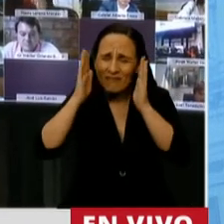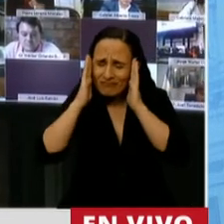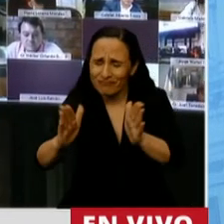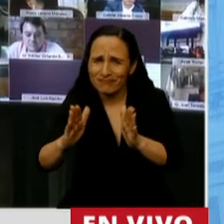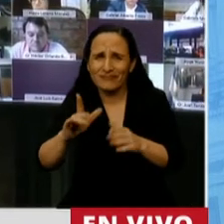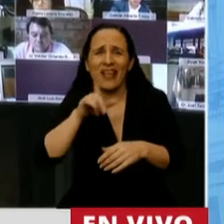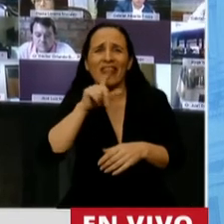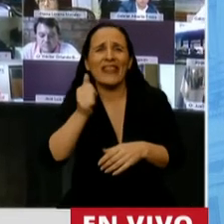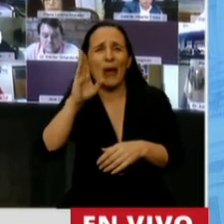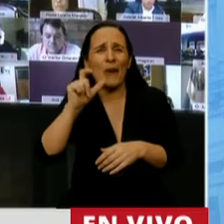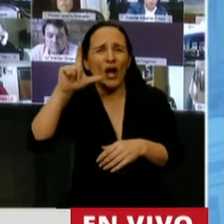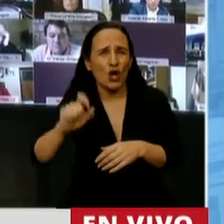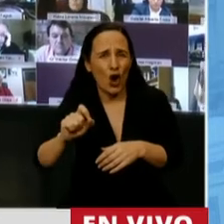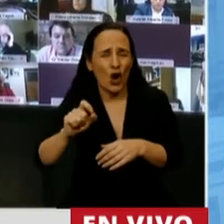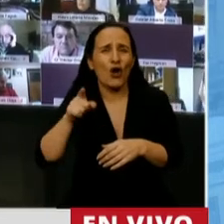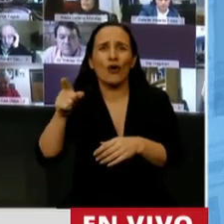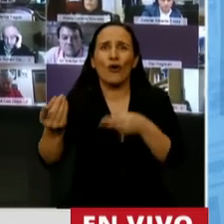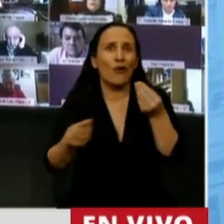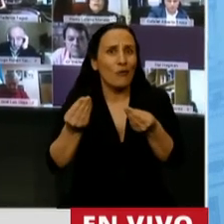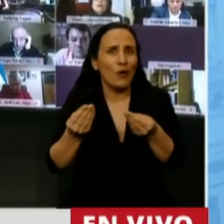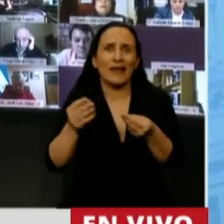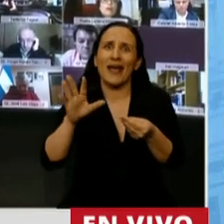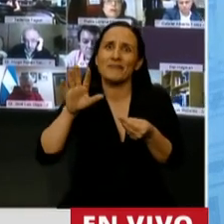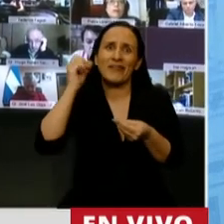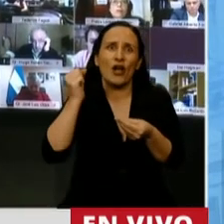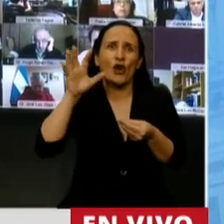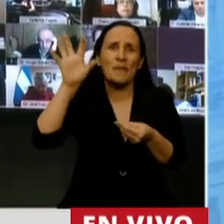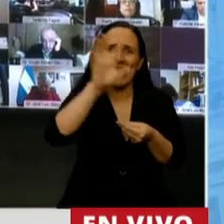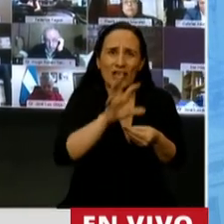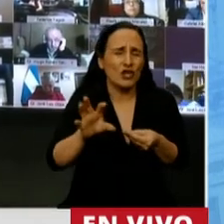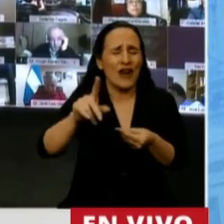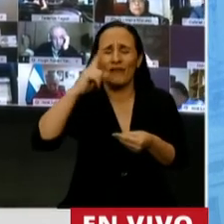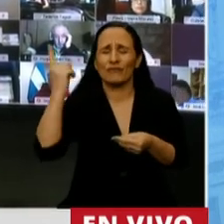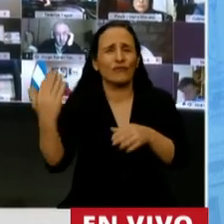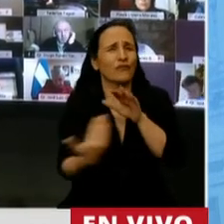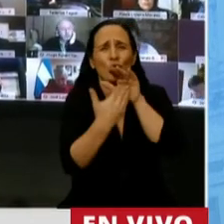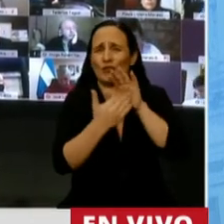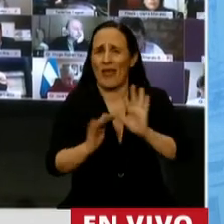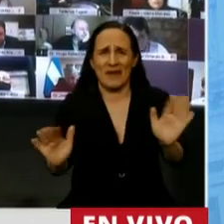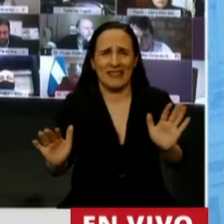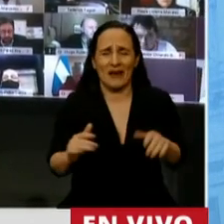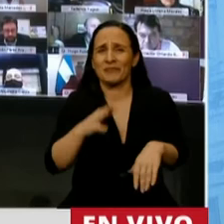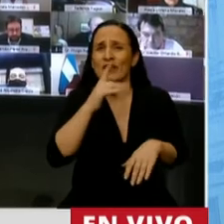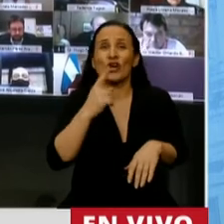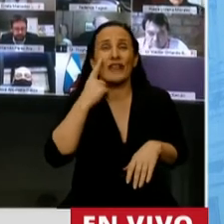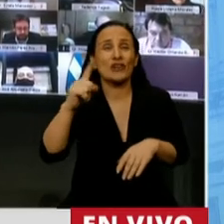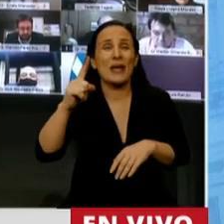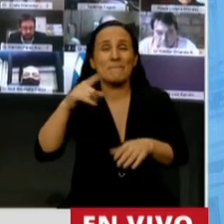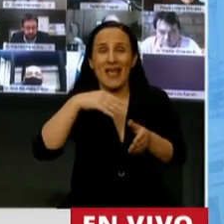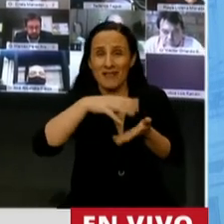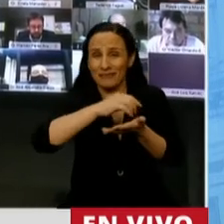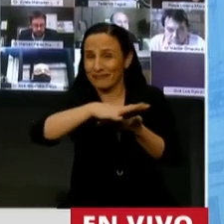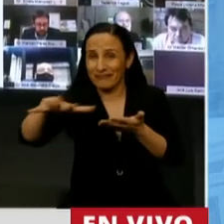porque eso en las economías regionales nuestras es fundamental, presidente. Hay 14.000 productores de